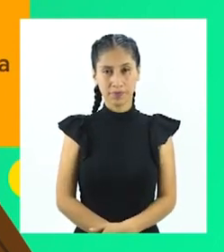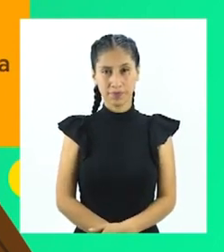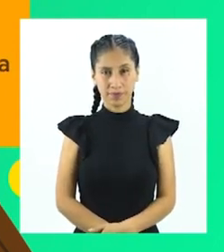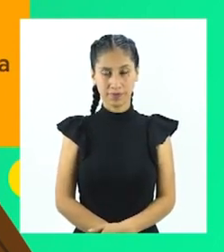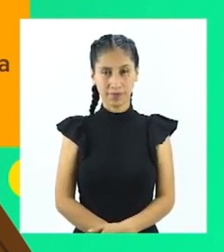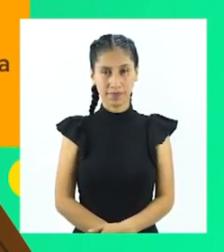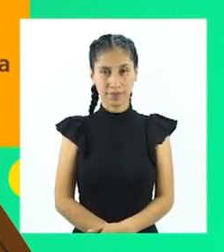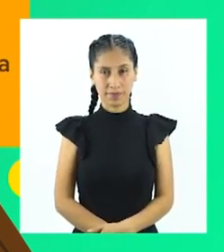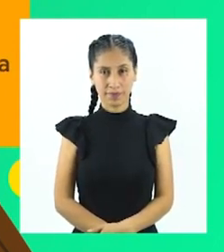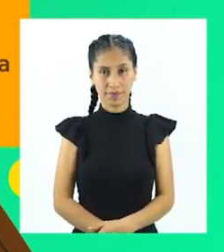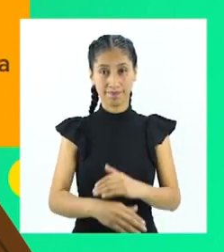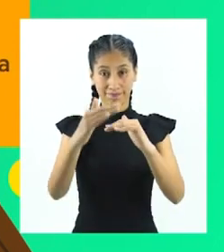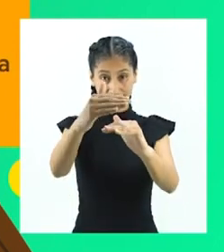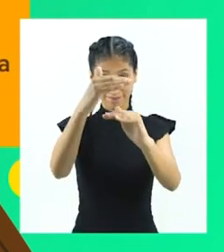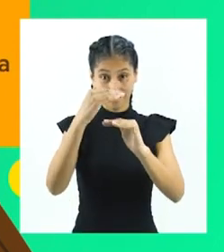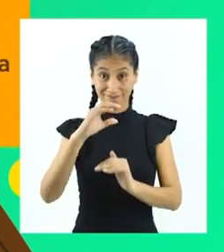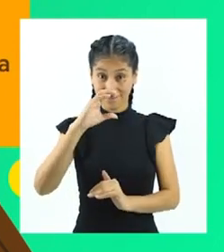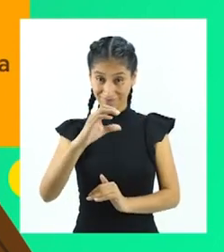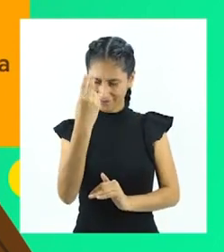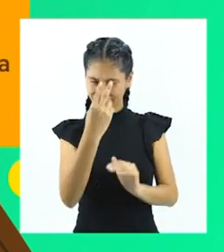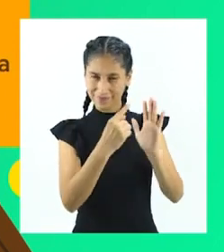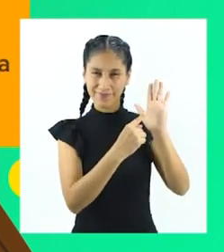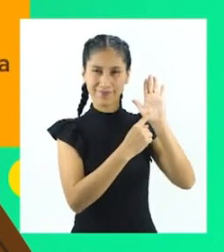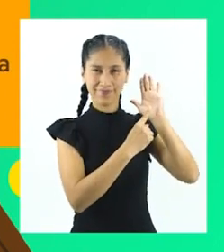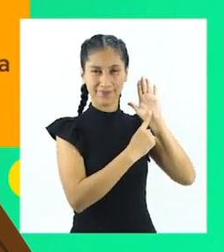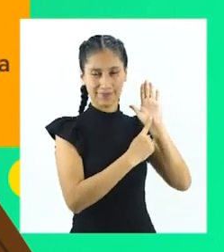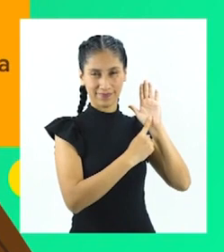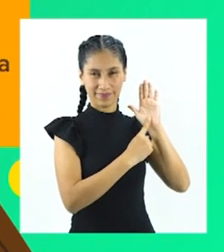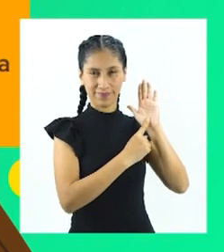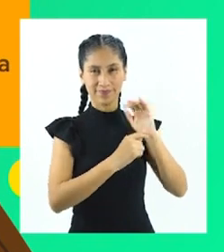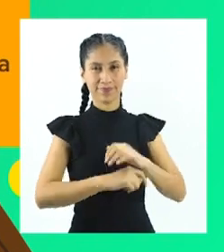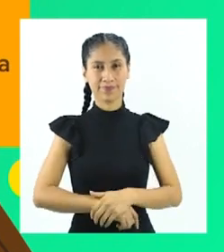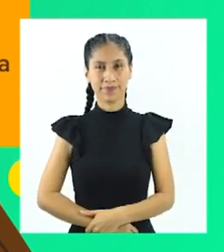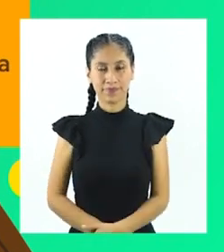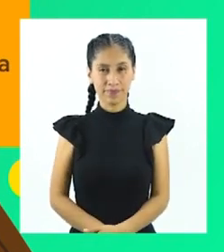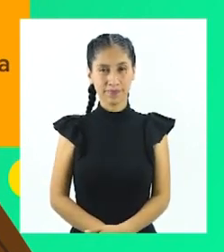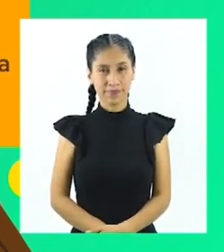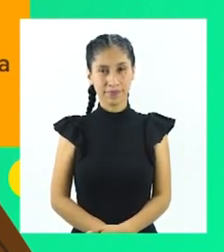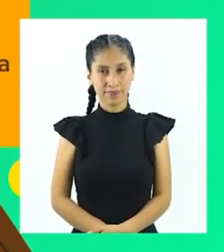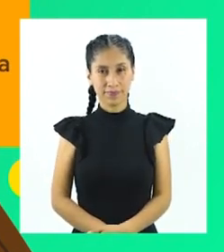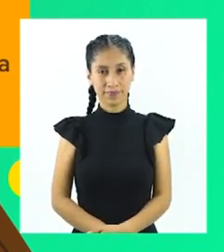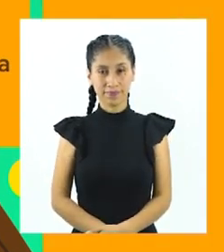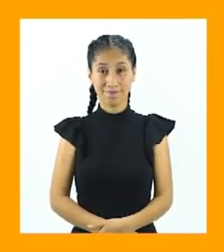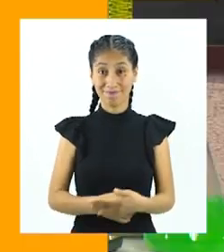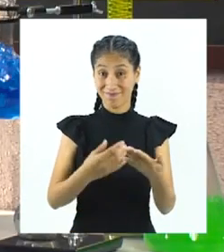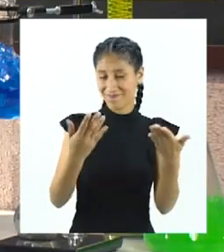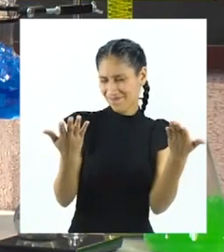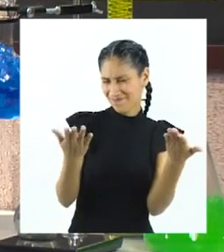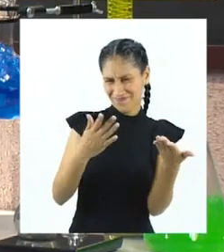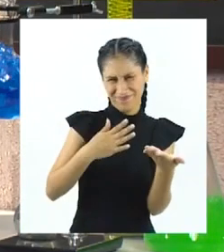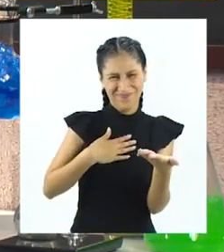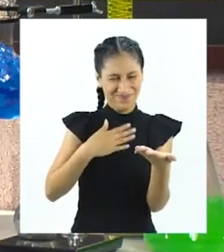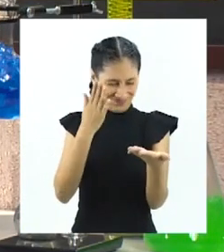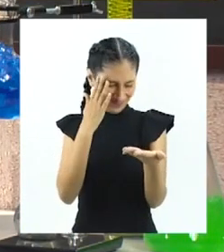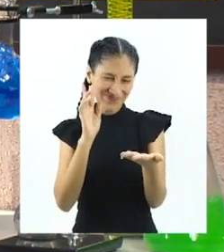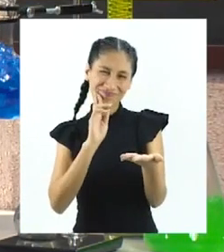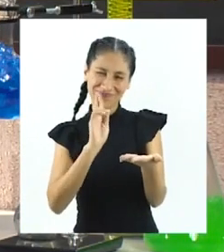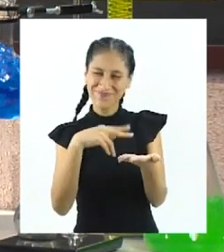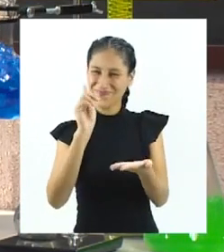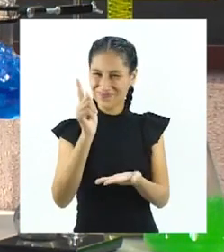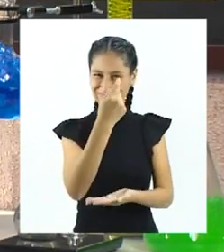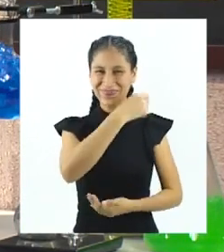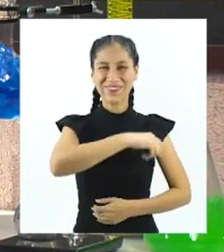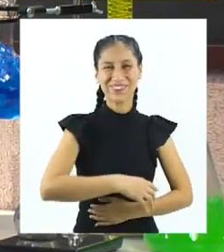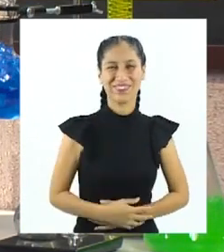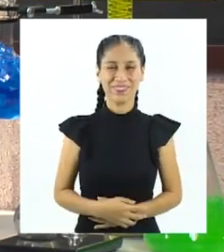es una variable dependiente. C Existe un solo grupo control. Yo puedo responder